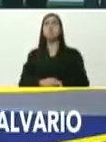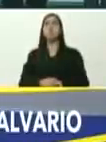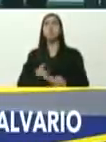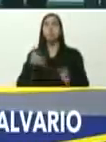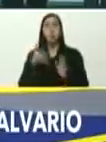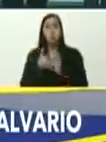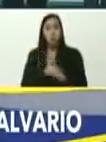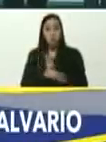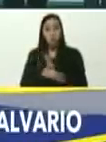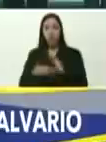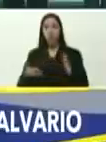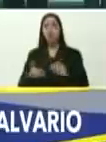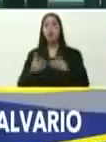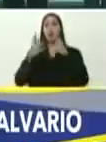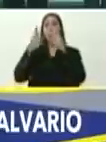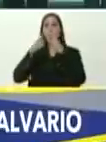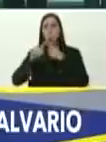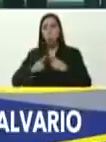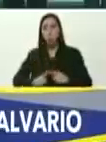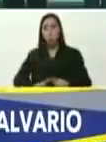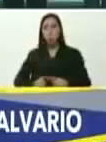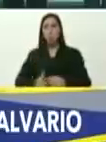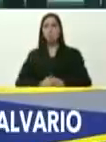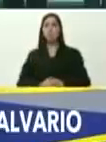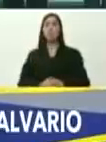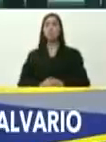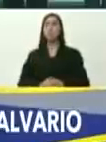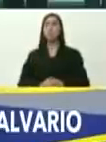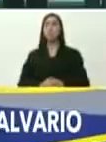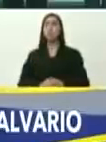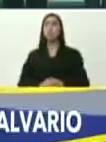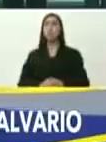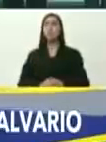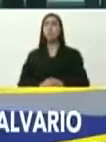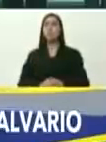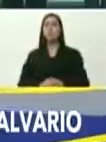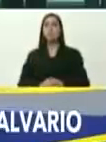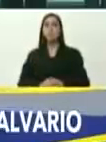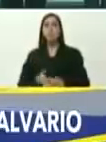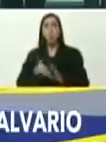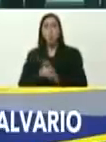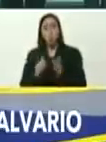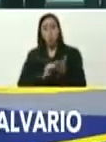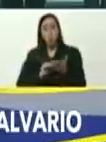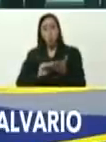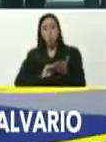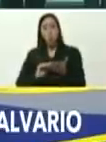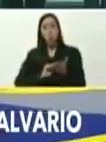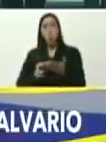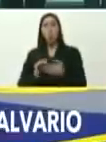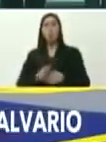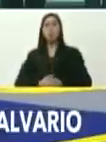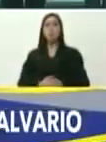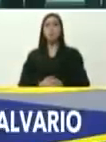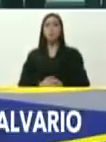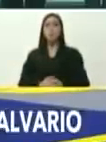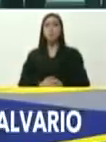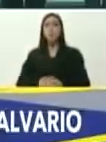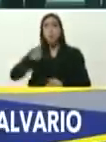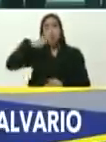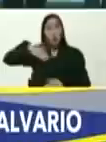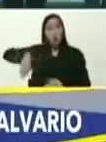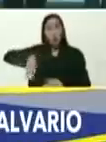conjugar, bien la ecuación, solo la revolución, la solución, el pueblo, en